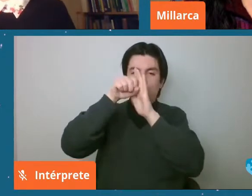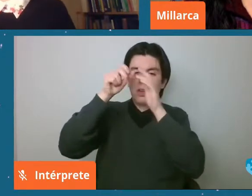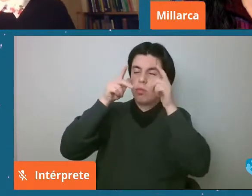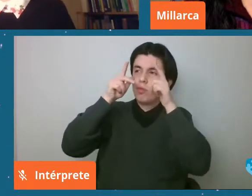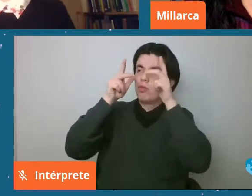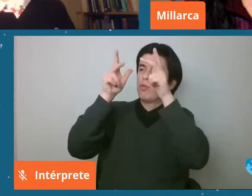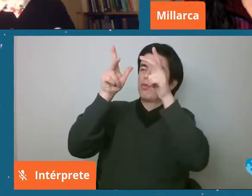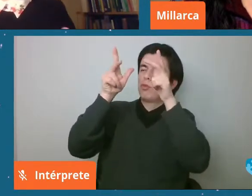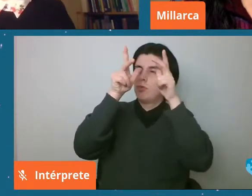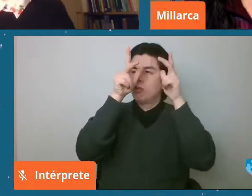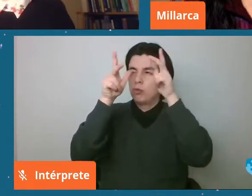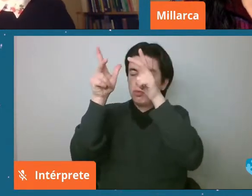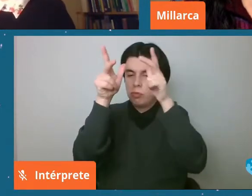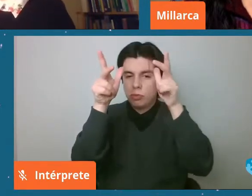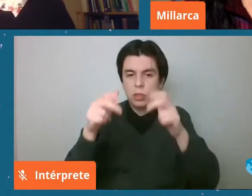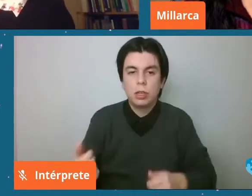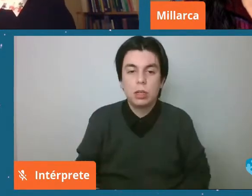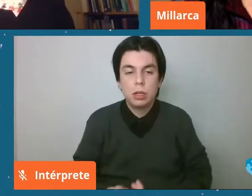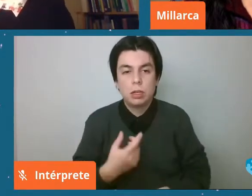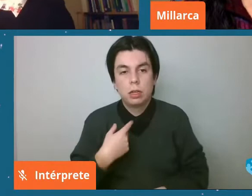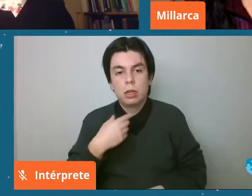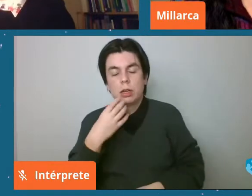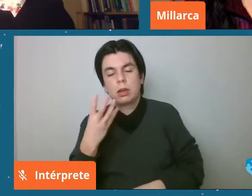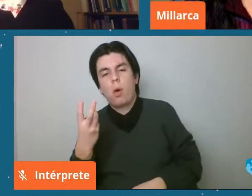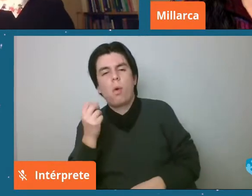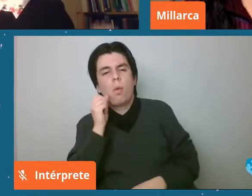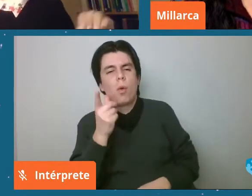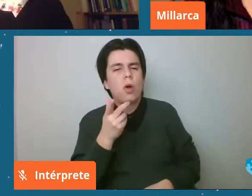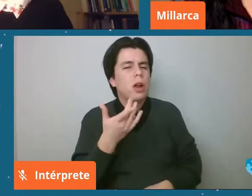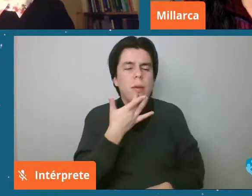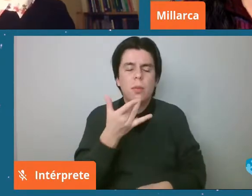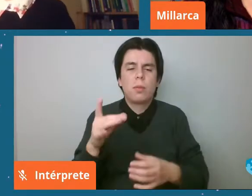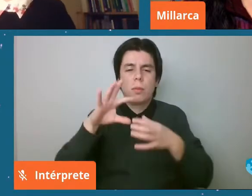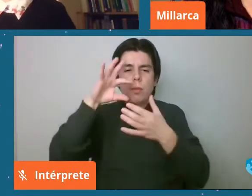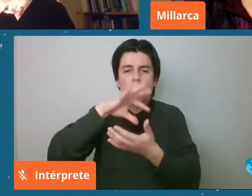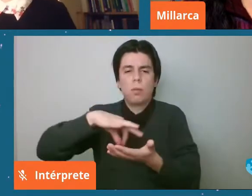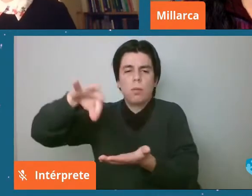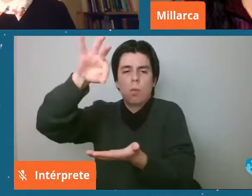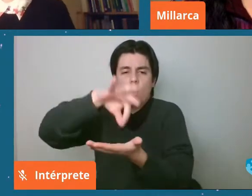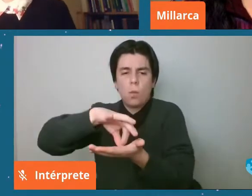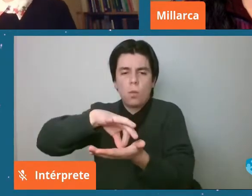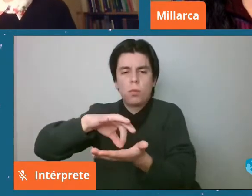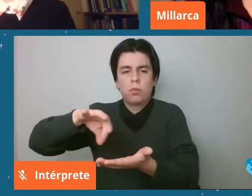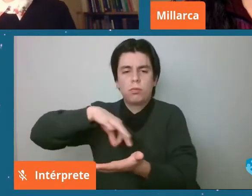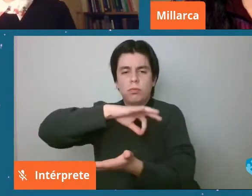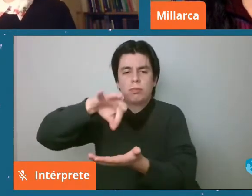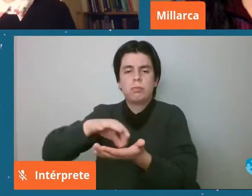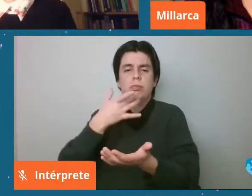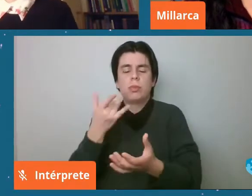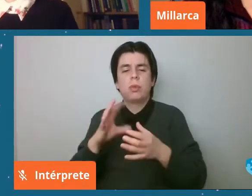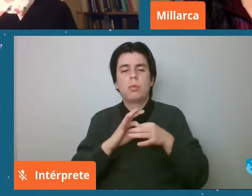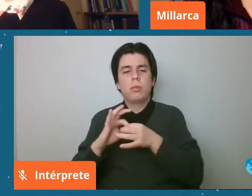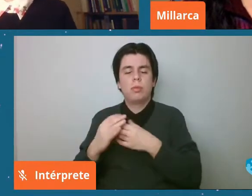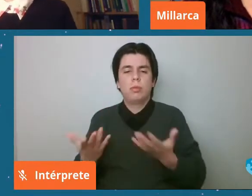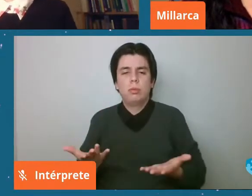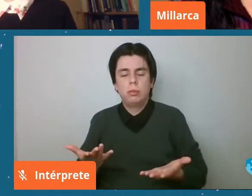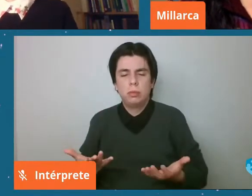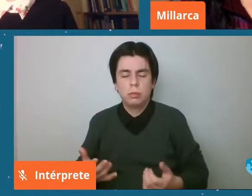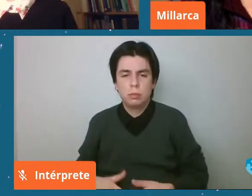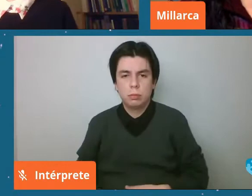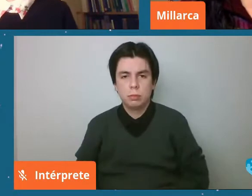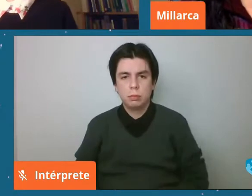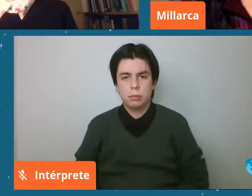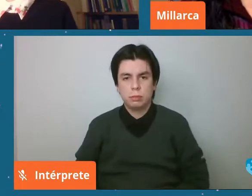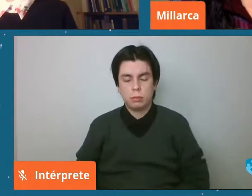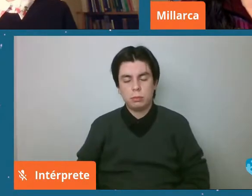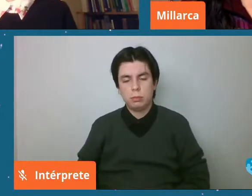es la razón por la que se eligen los lugares donde van a ser instaladas las cámaras? Ya